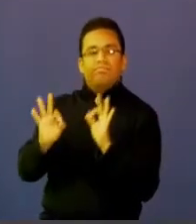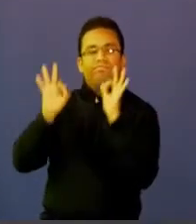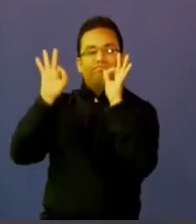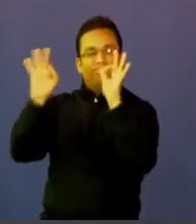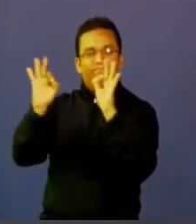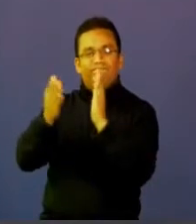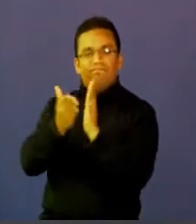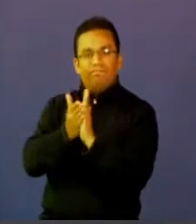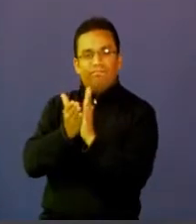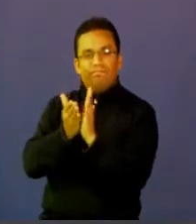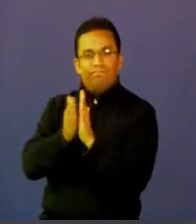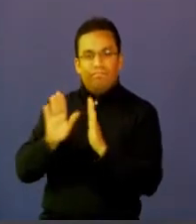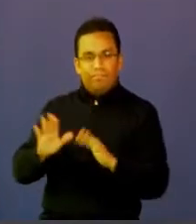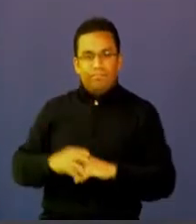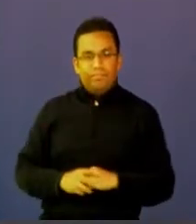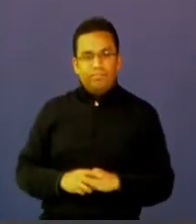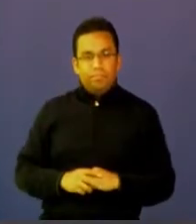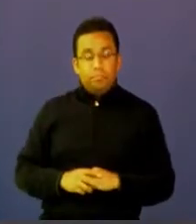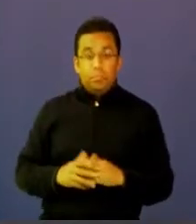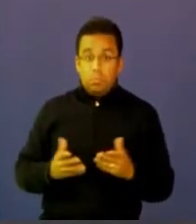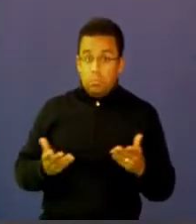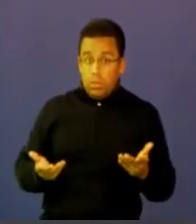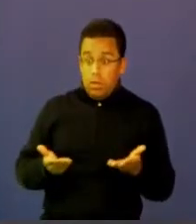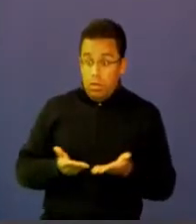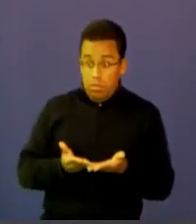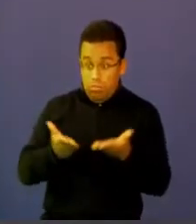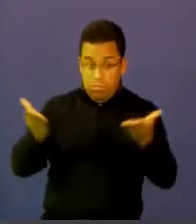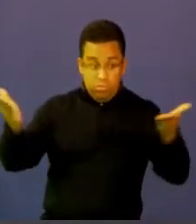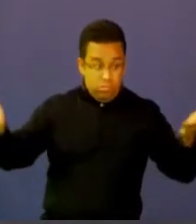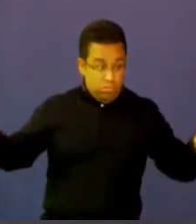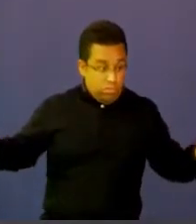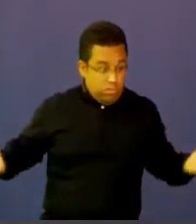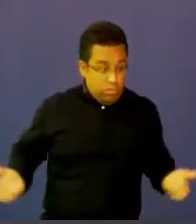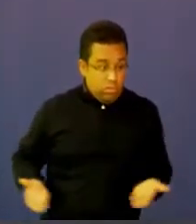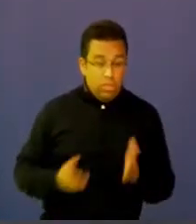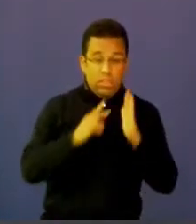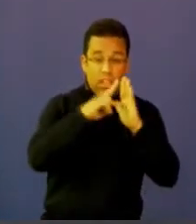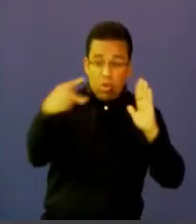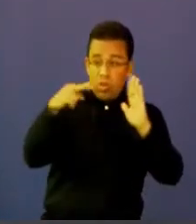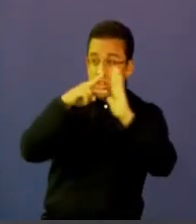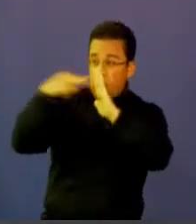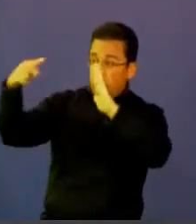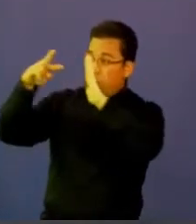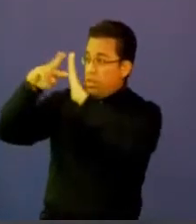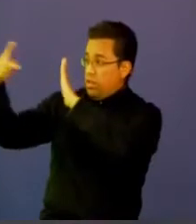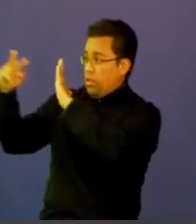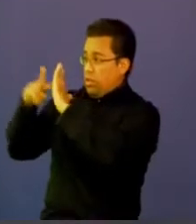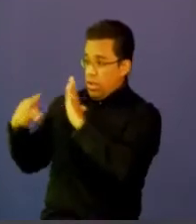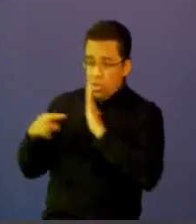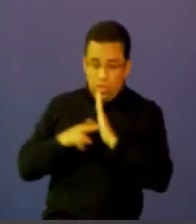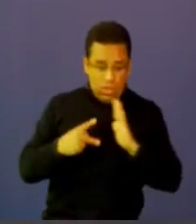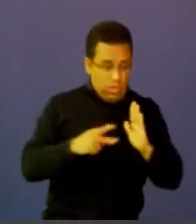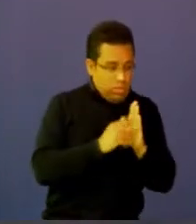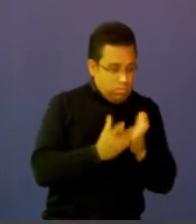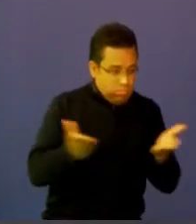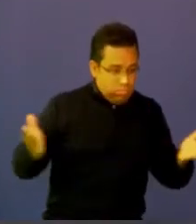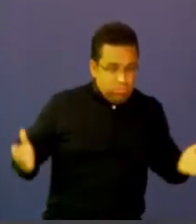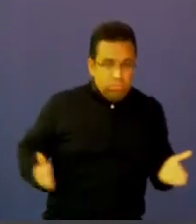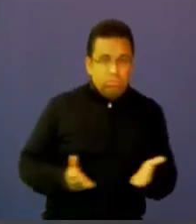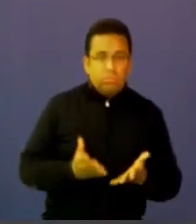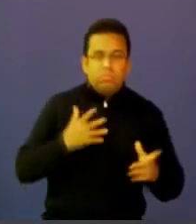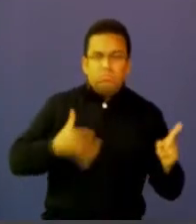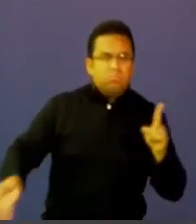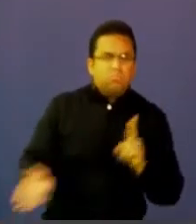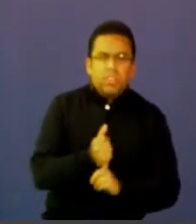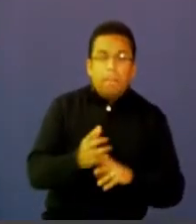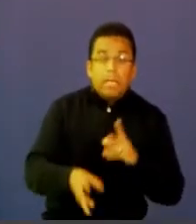podemos encontrar en todo este maremágnum de tecnología, en todo este uso masivo de las tecnologías de la información y las